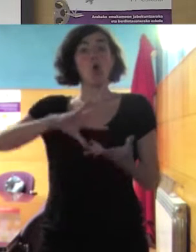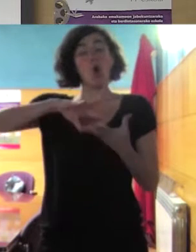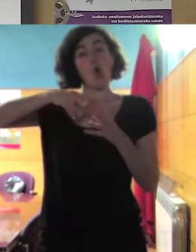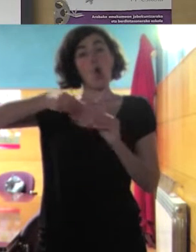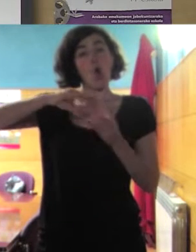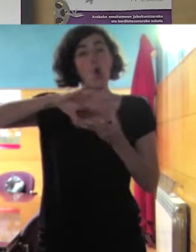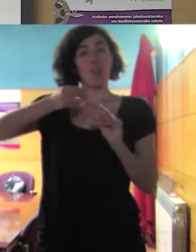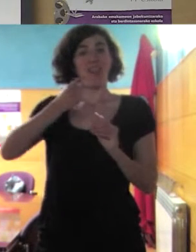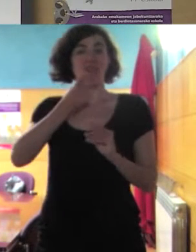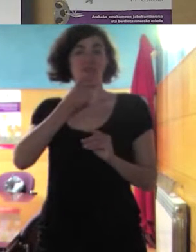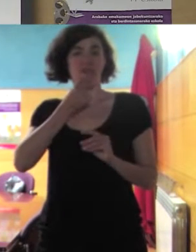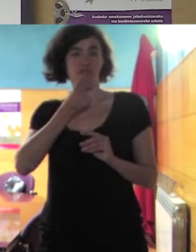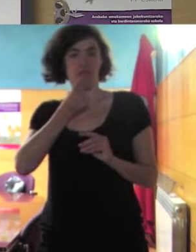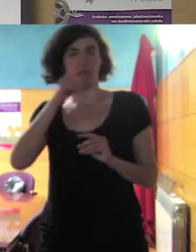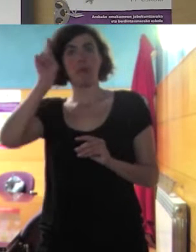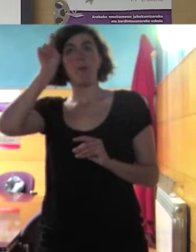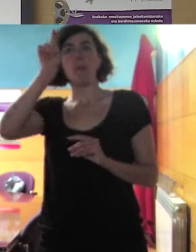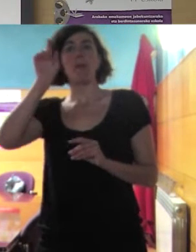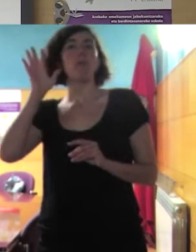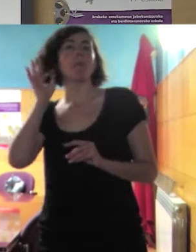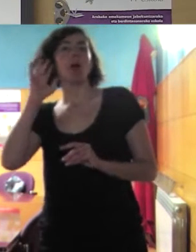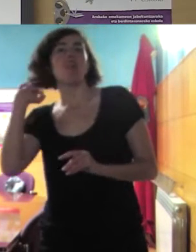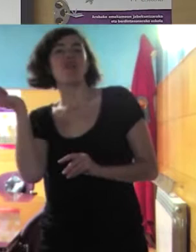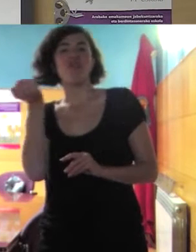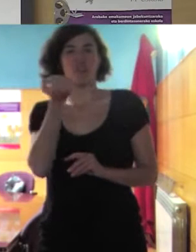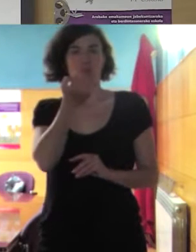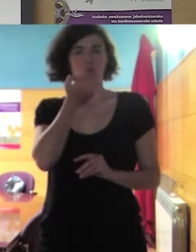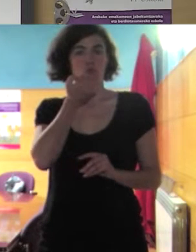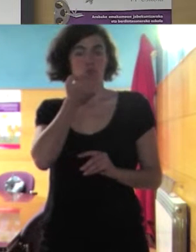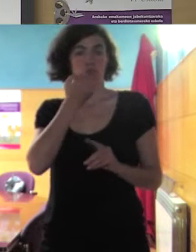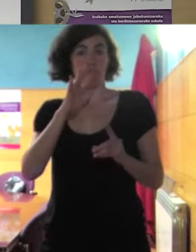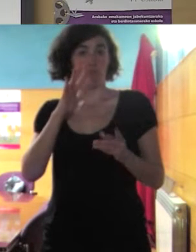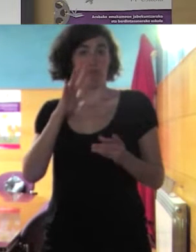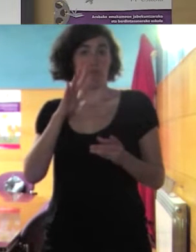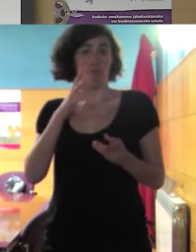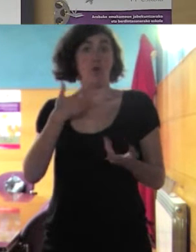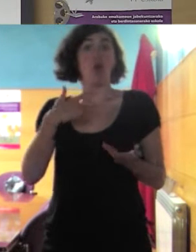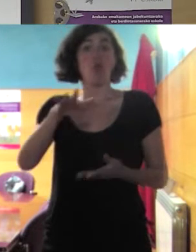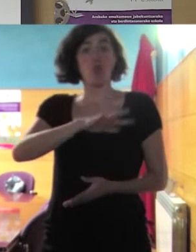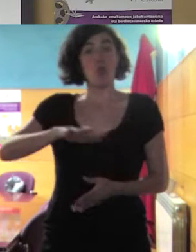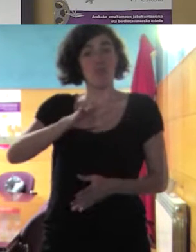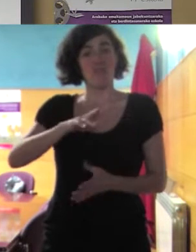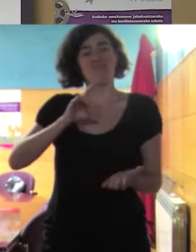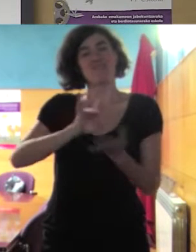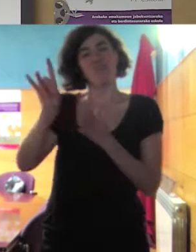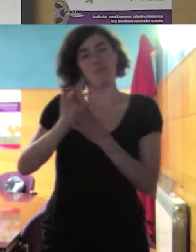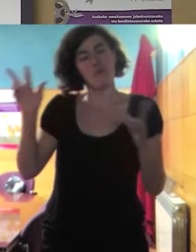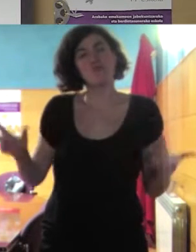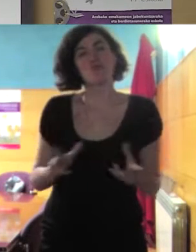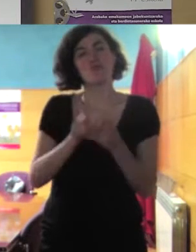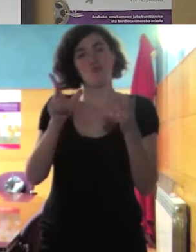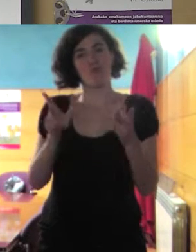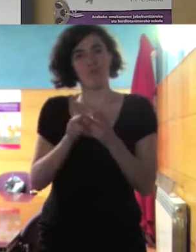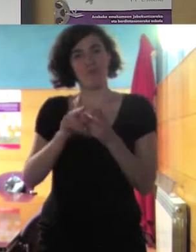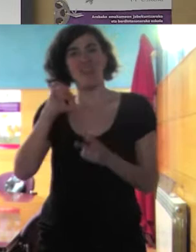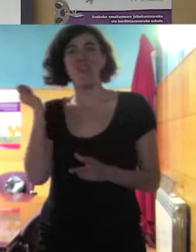pues denunció esto a los servicios sociales del ayuntamiento y bueno pues indicaba en su